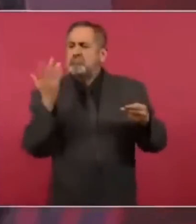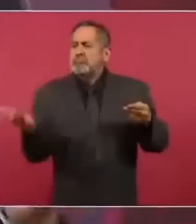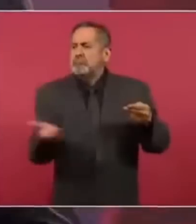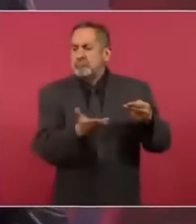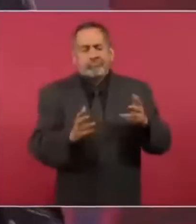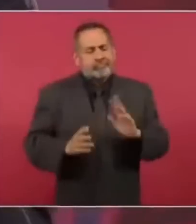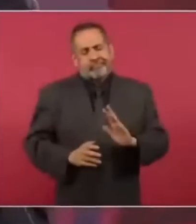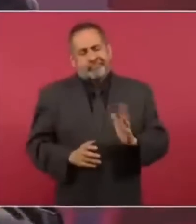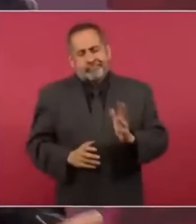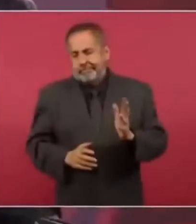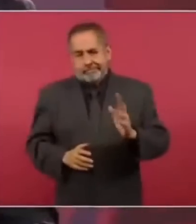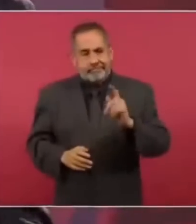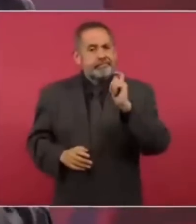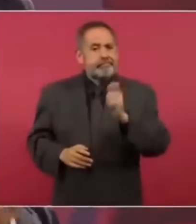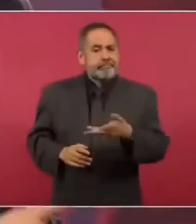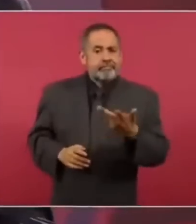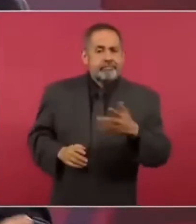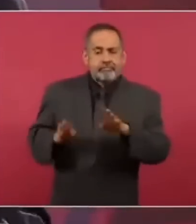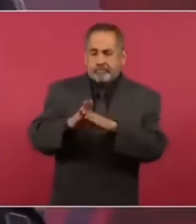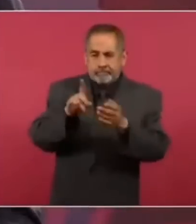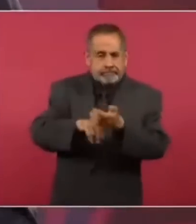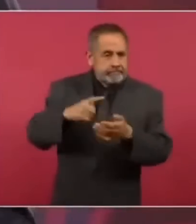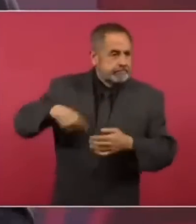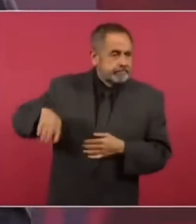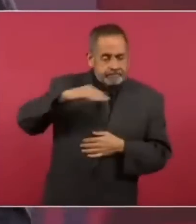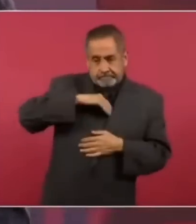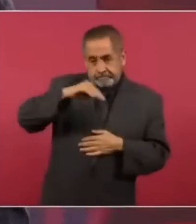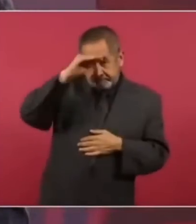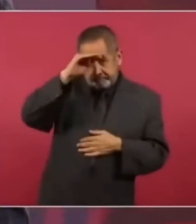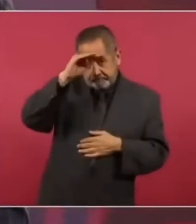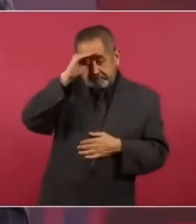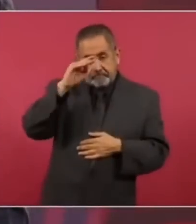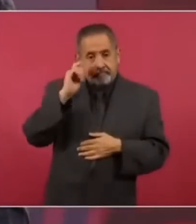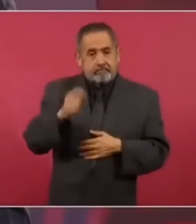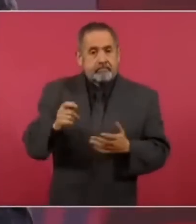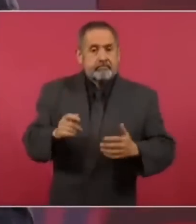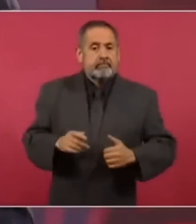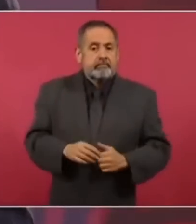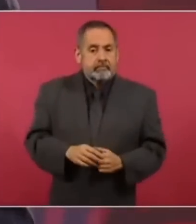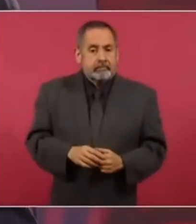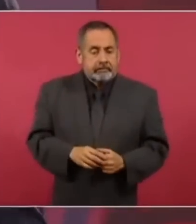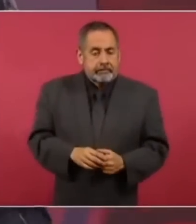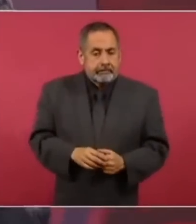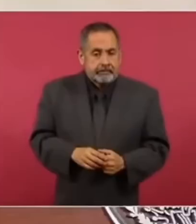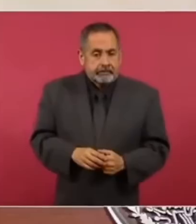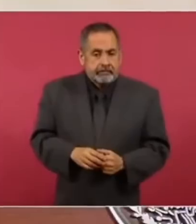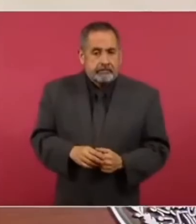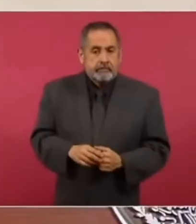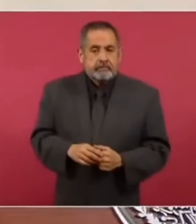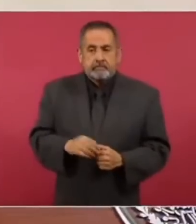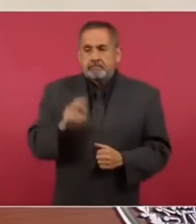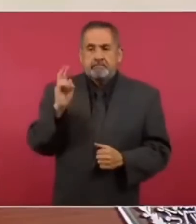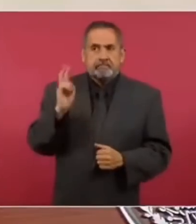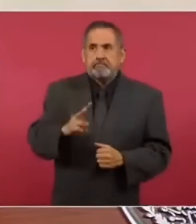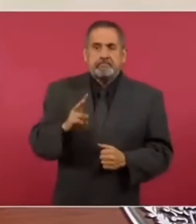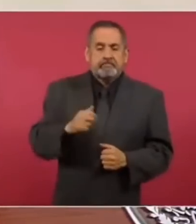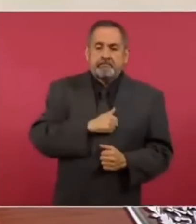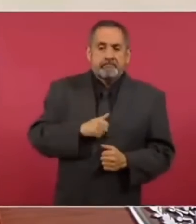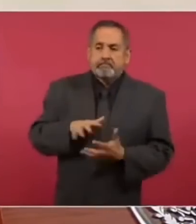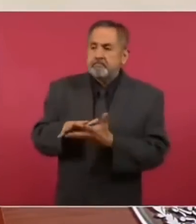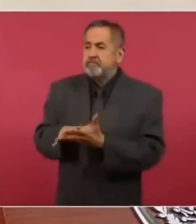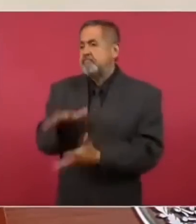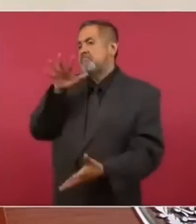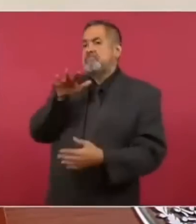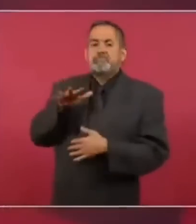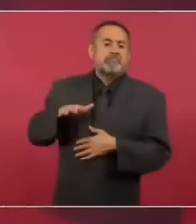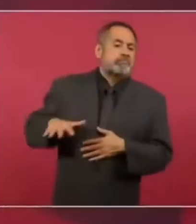sino es considerar que lamentablemente la mayoría